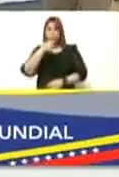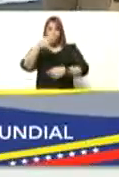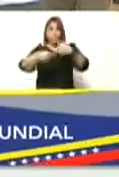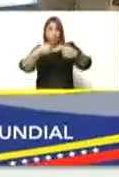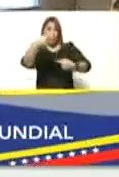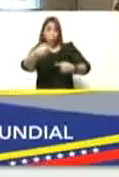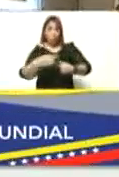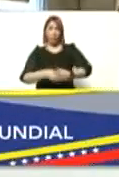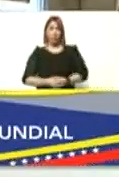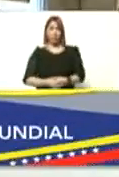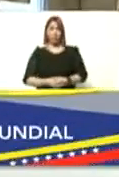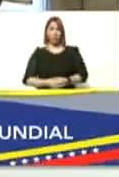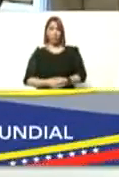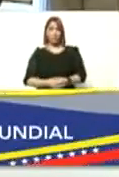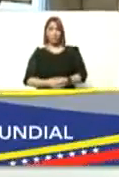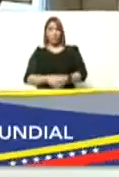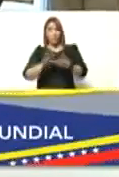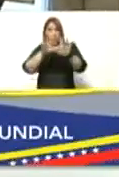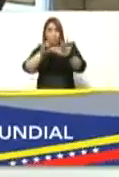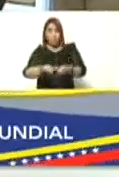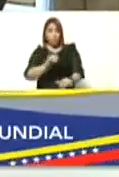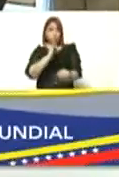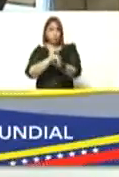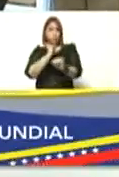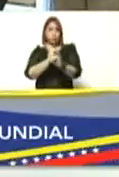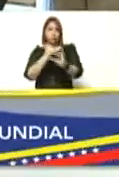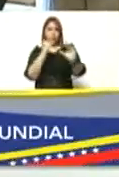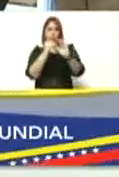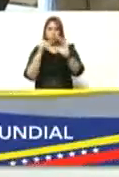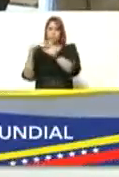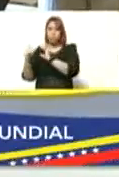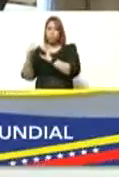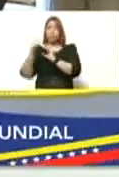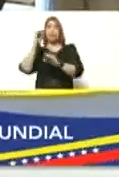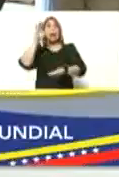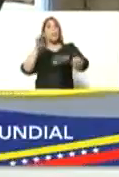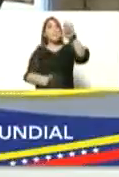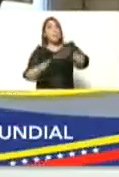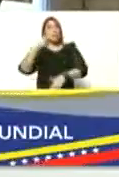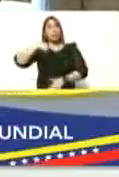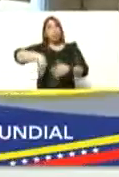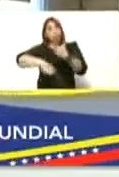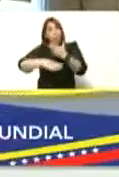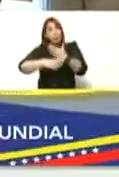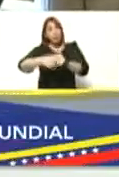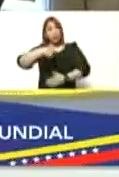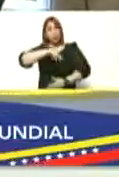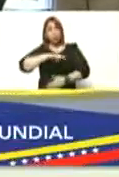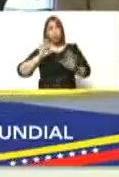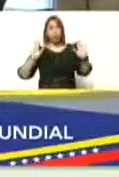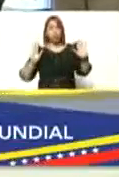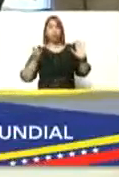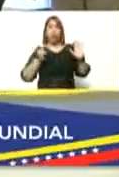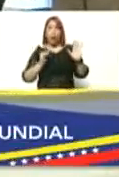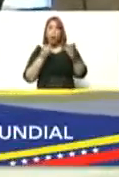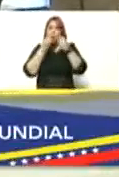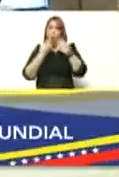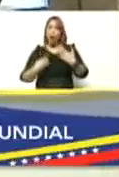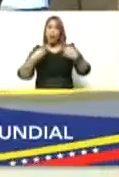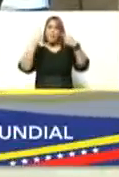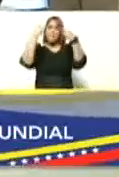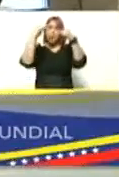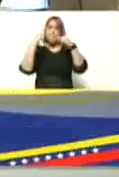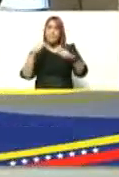en las redes sociales más adelante a que a pesar de que todavía estamos en un buen nivel